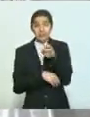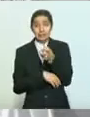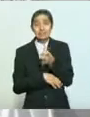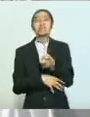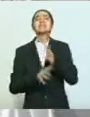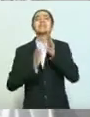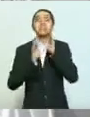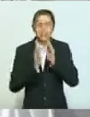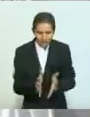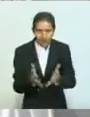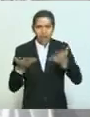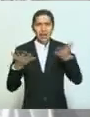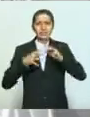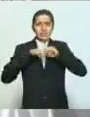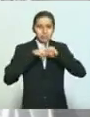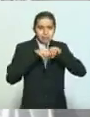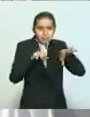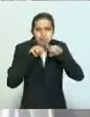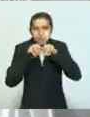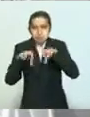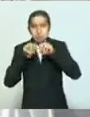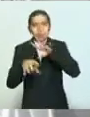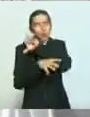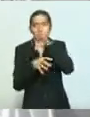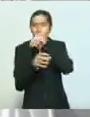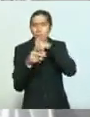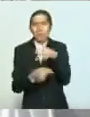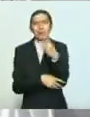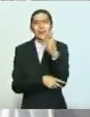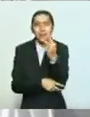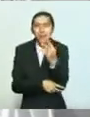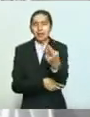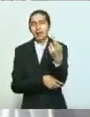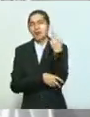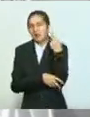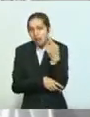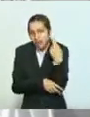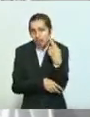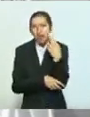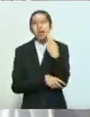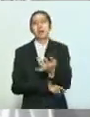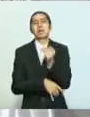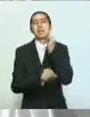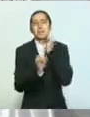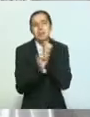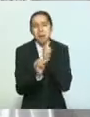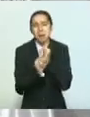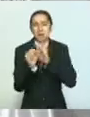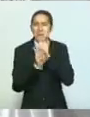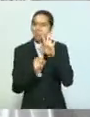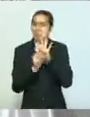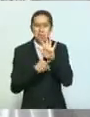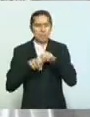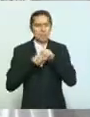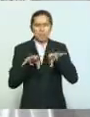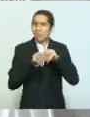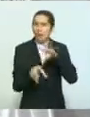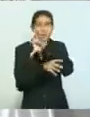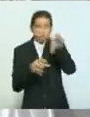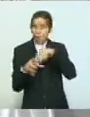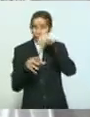amplia campaña en televisión, en radio, en redes sociales, por todos los medios,